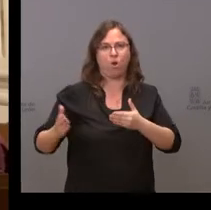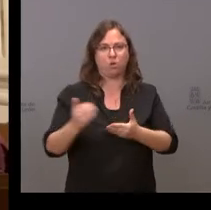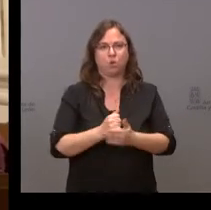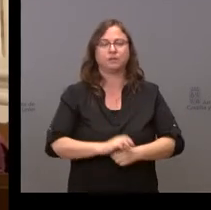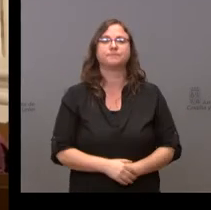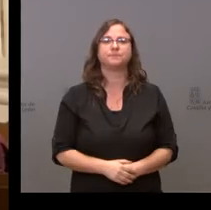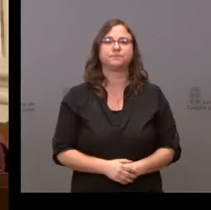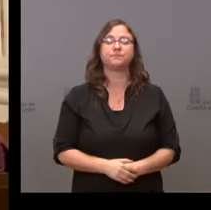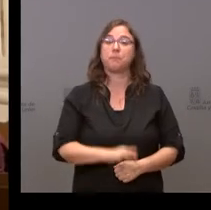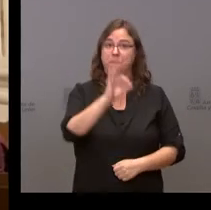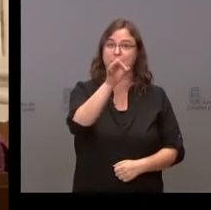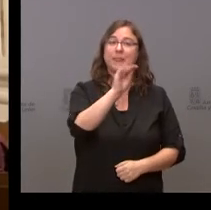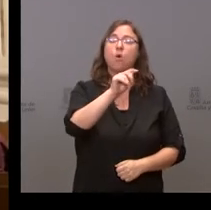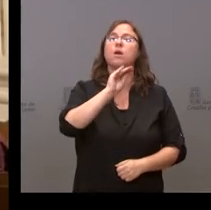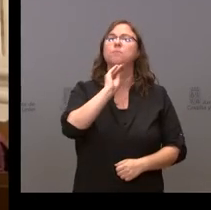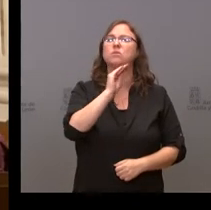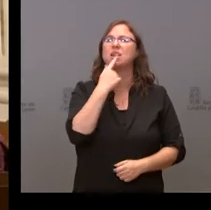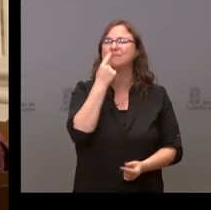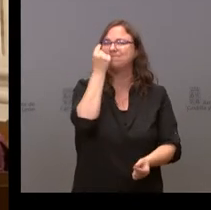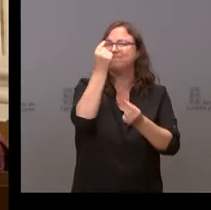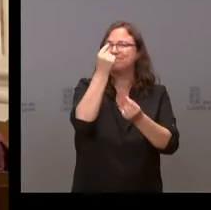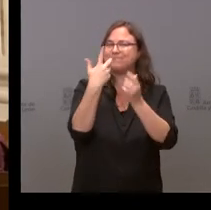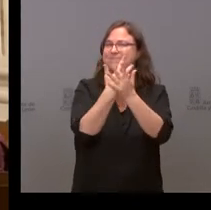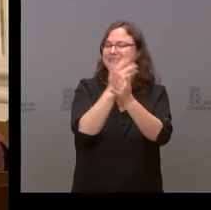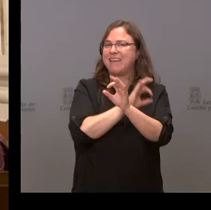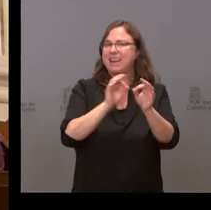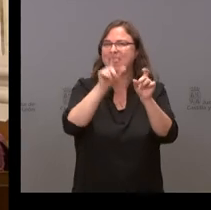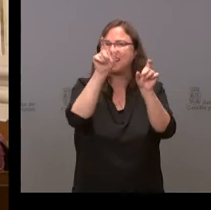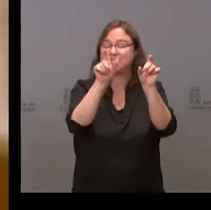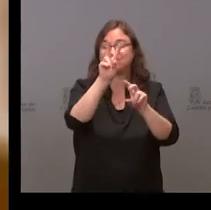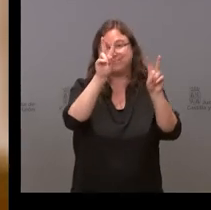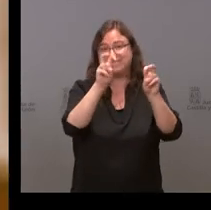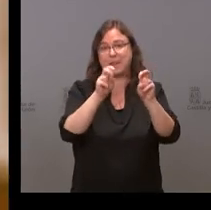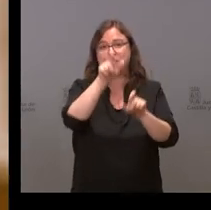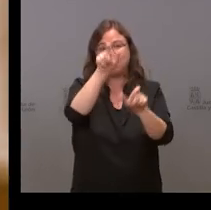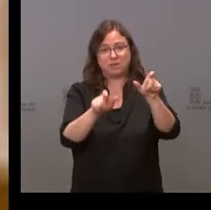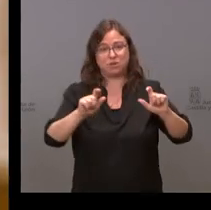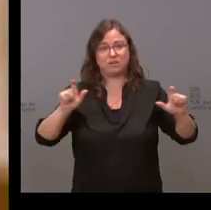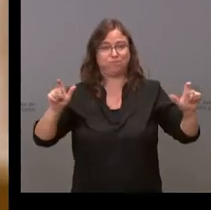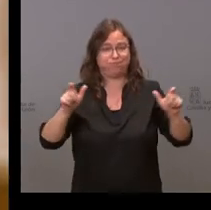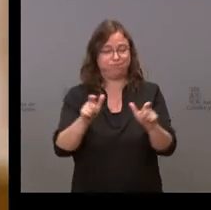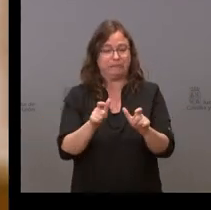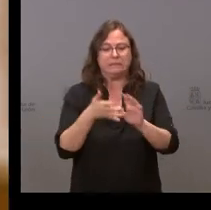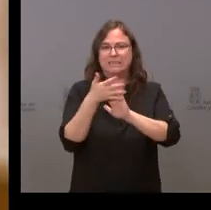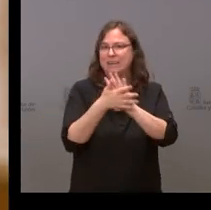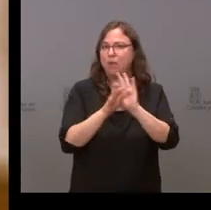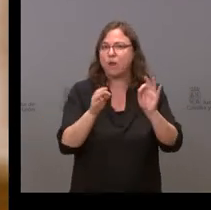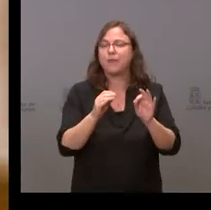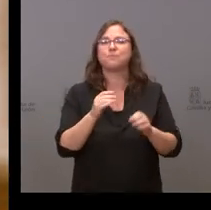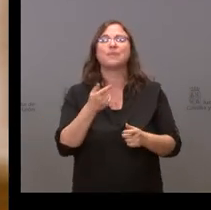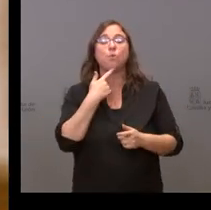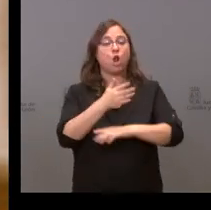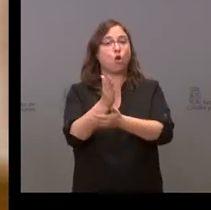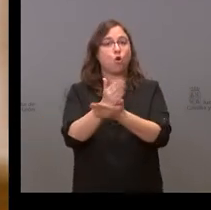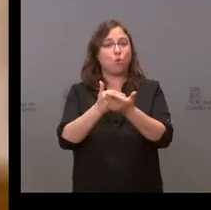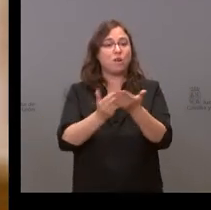Sí, usted ha comentado que no se ha concretado nada en torno al tema de la despoblación. Las comunidades autónomas han propuesto soluciones, pero no sé si